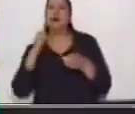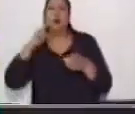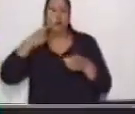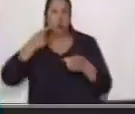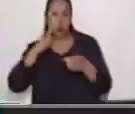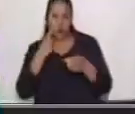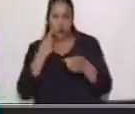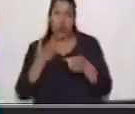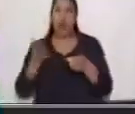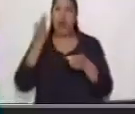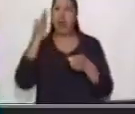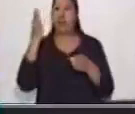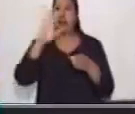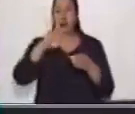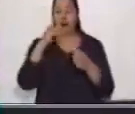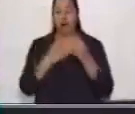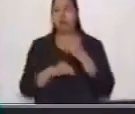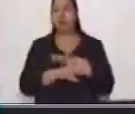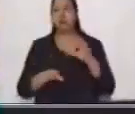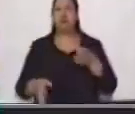llegar al punto de podérmelo tomar.